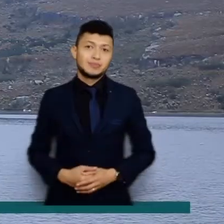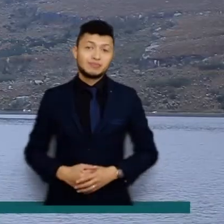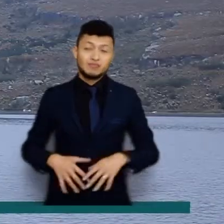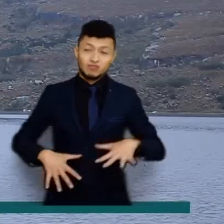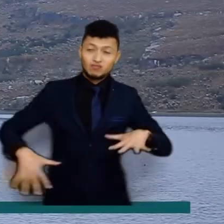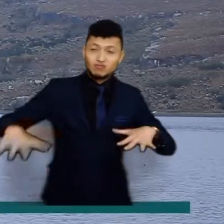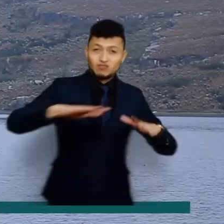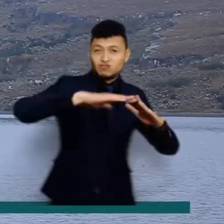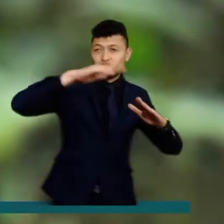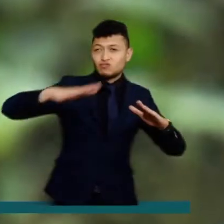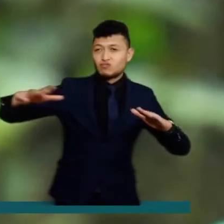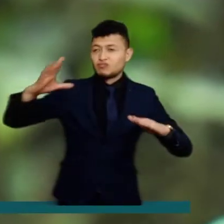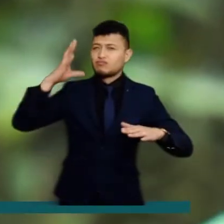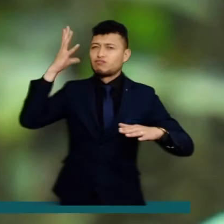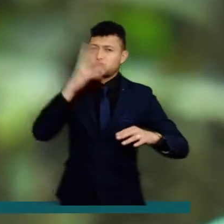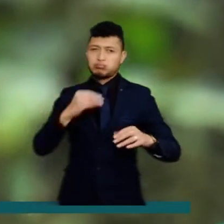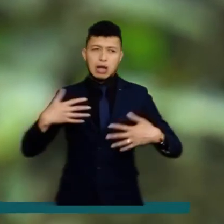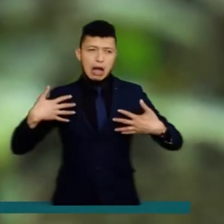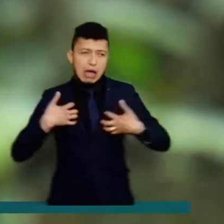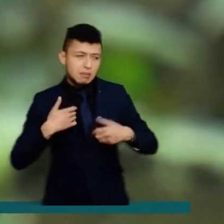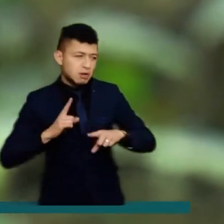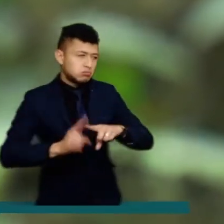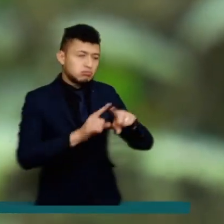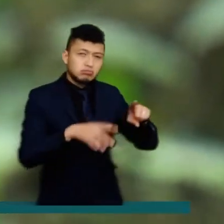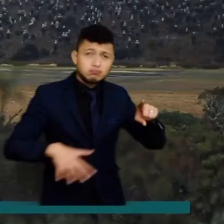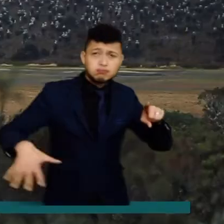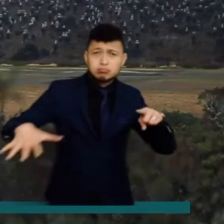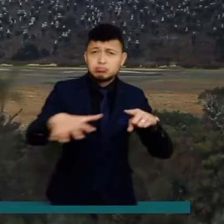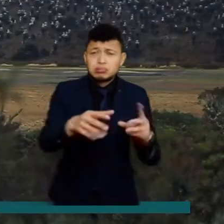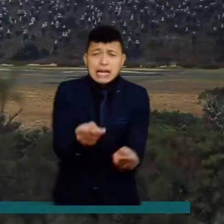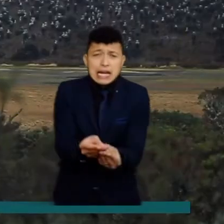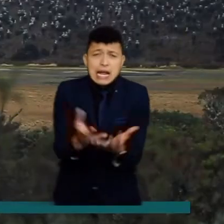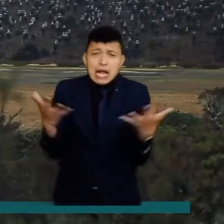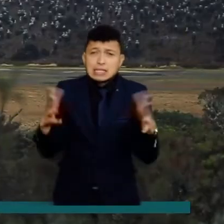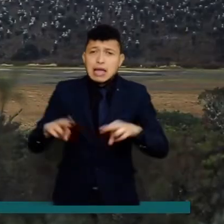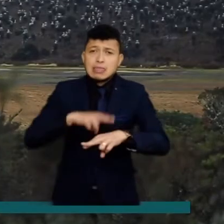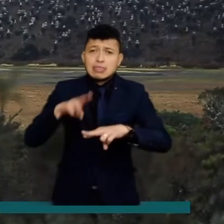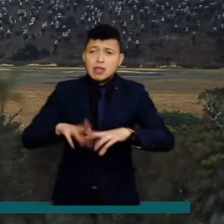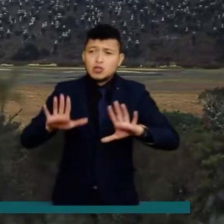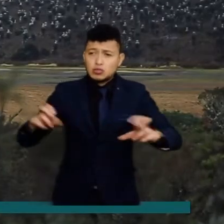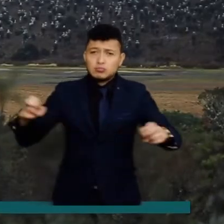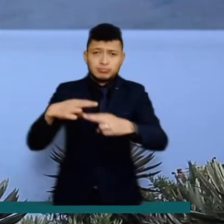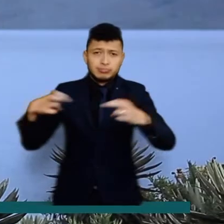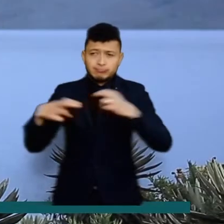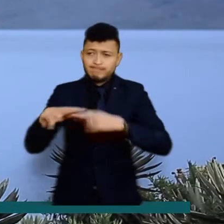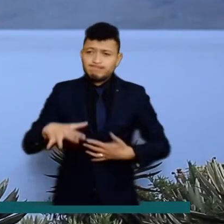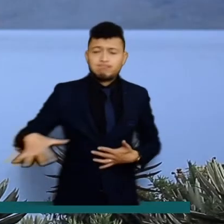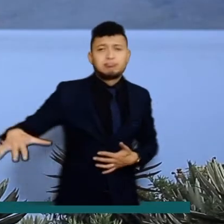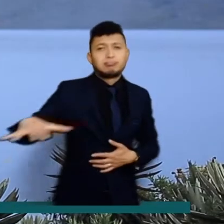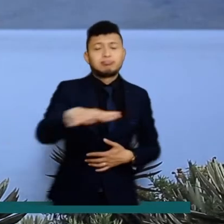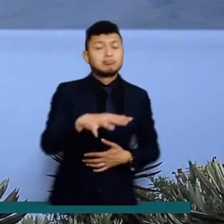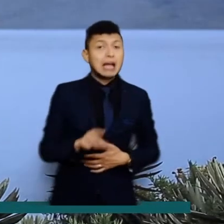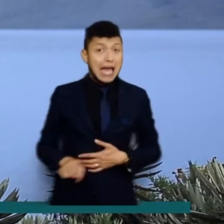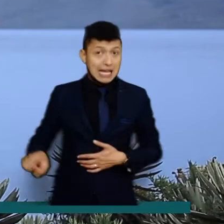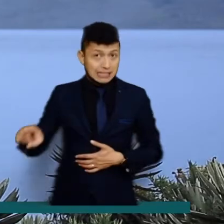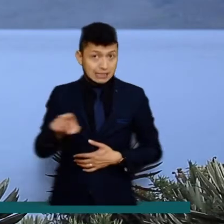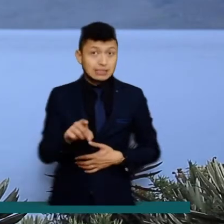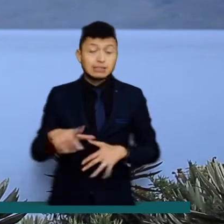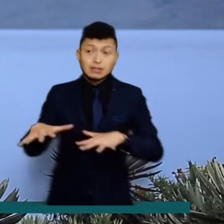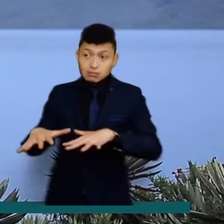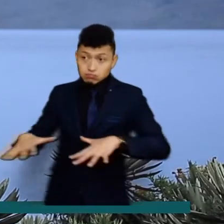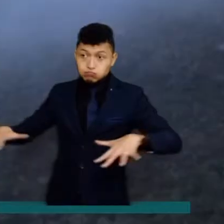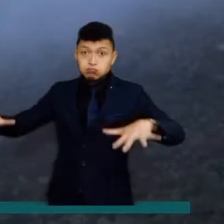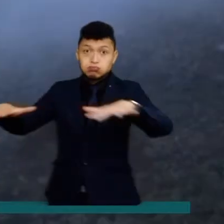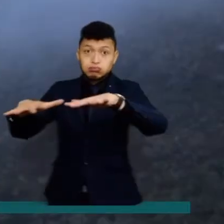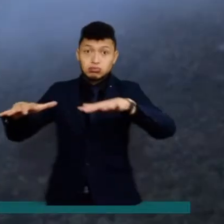Hermosos paisajes y animales de diferentes especies hacen parte de la riqueza natural que tienen estos lugares. Es por eso que